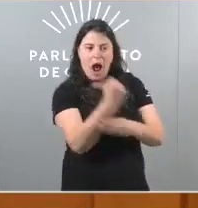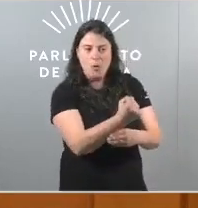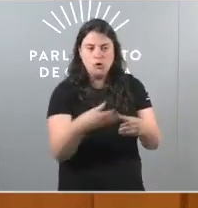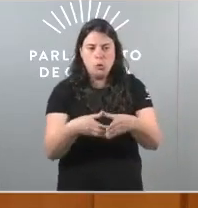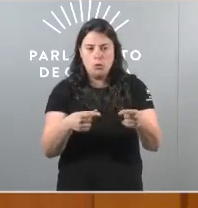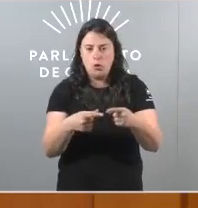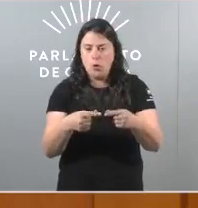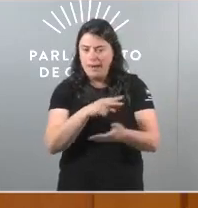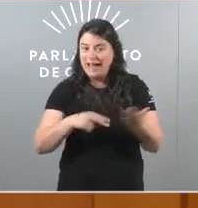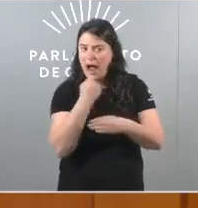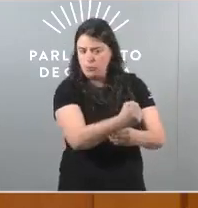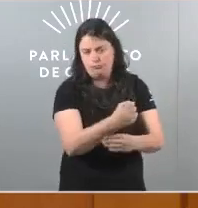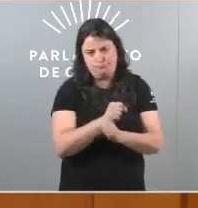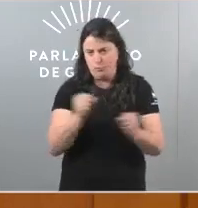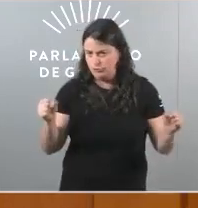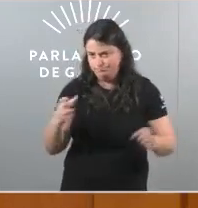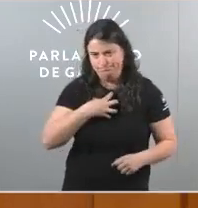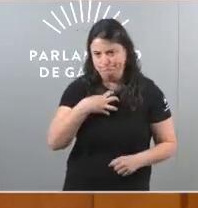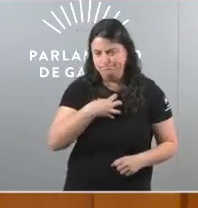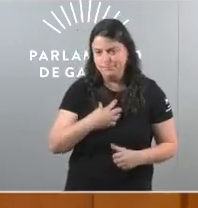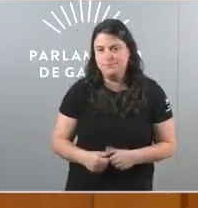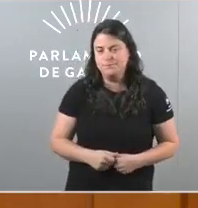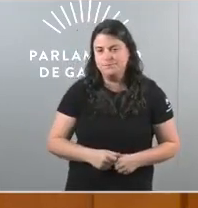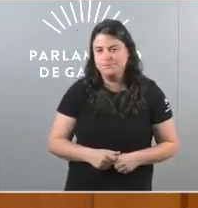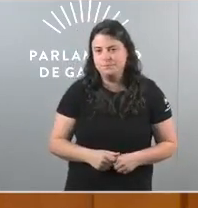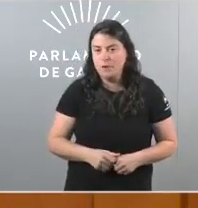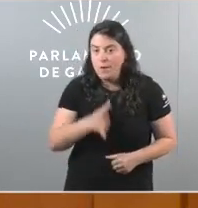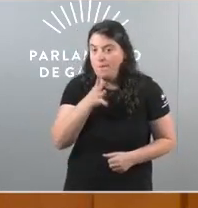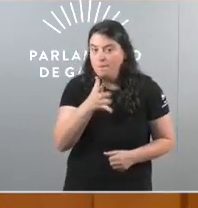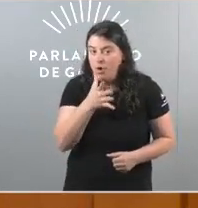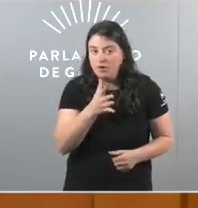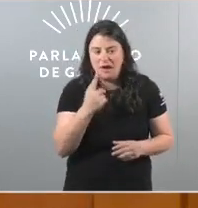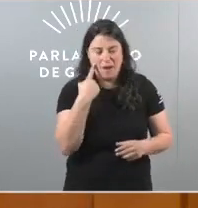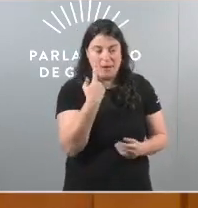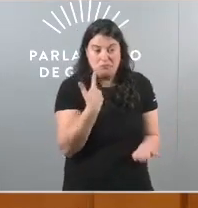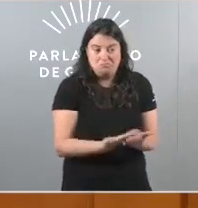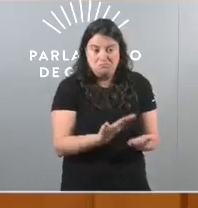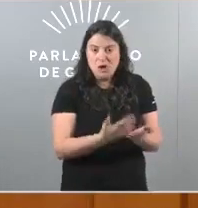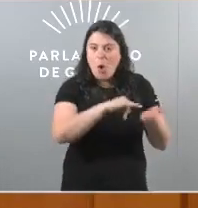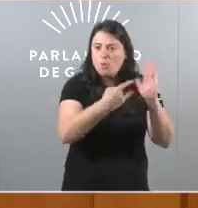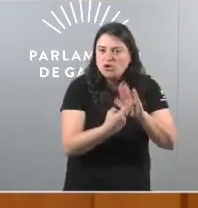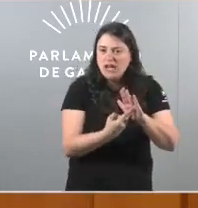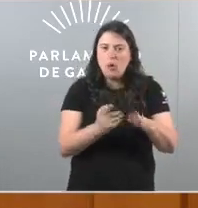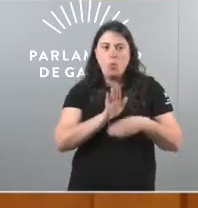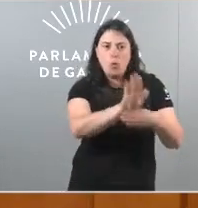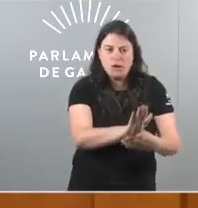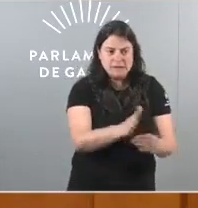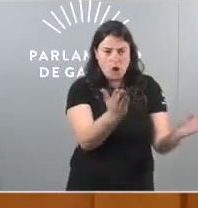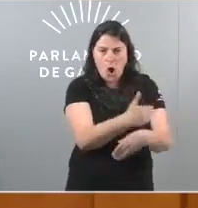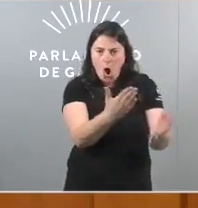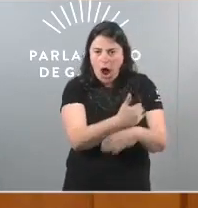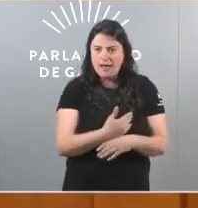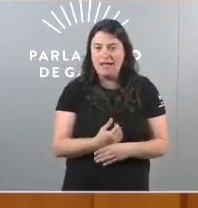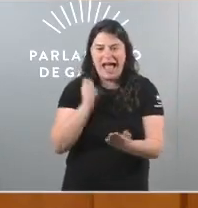sobre todo tras comprobar que non ten proxecto nin propostas ante os retos que temos que